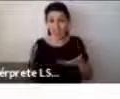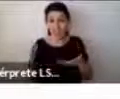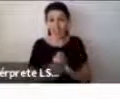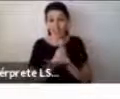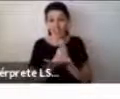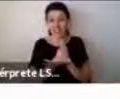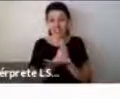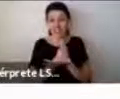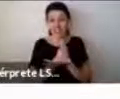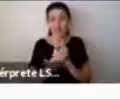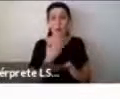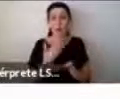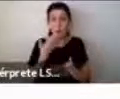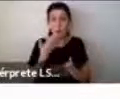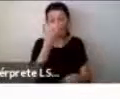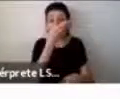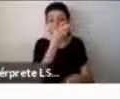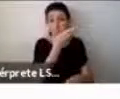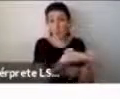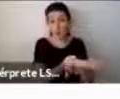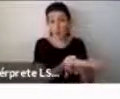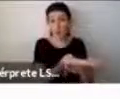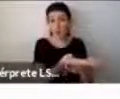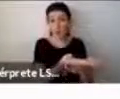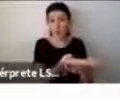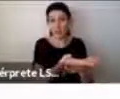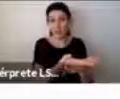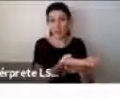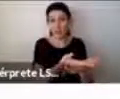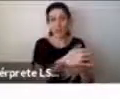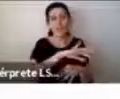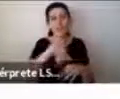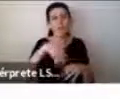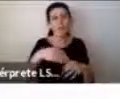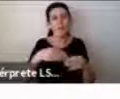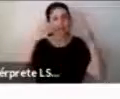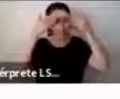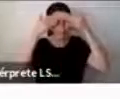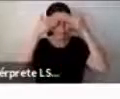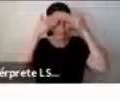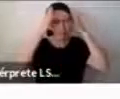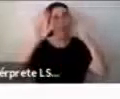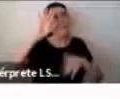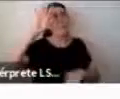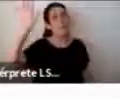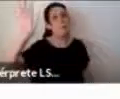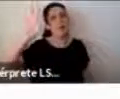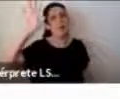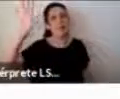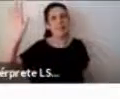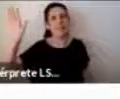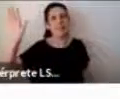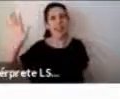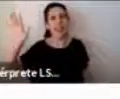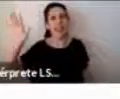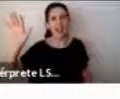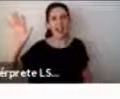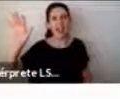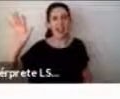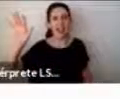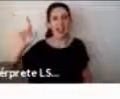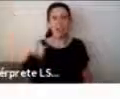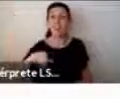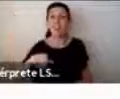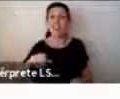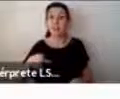la postulación, abrimos acerca de cómo nos imaginábamos este proyecto, y salieron cosas primero como hagamos un